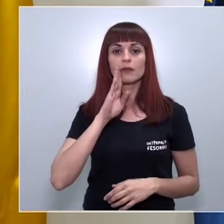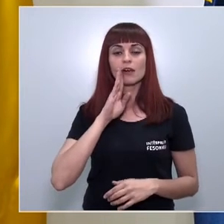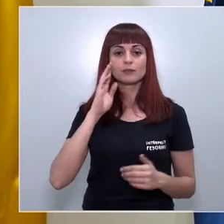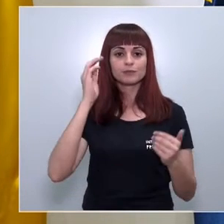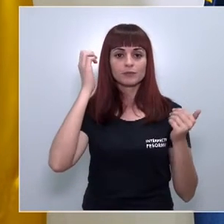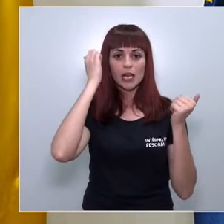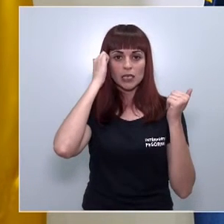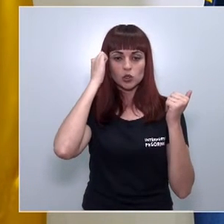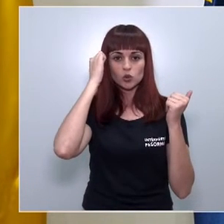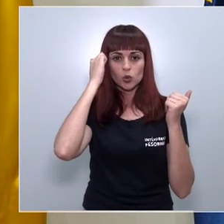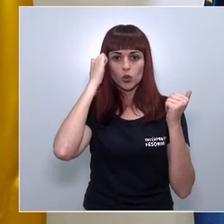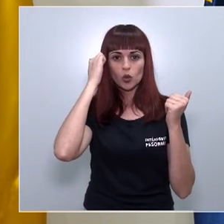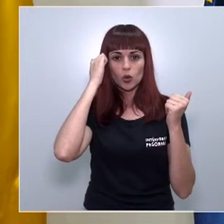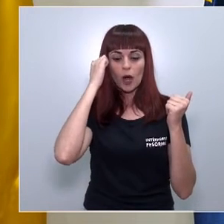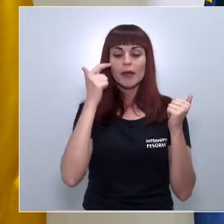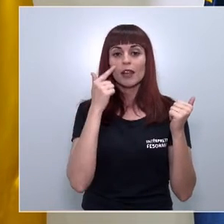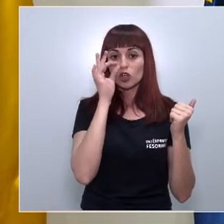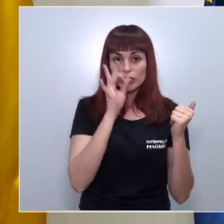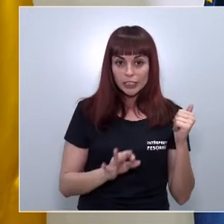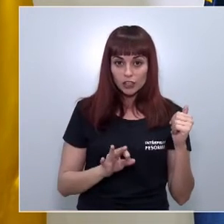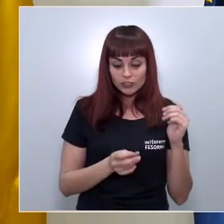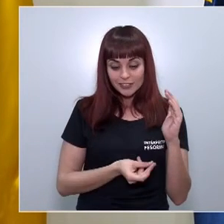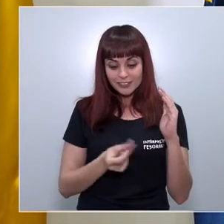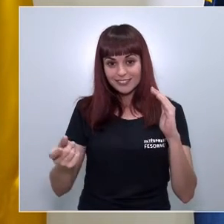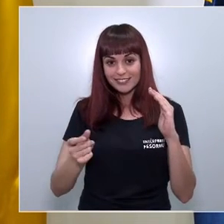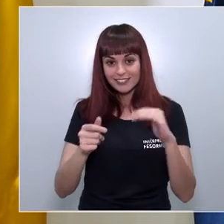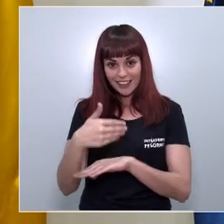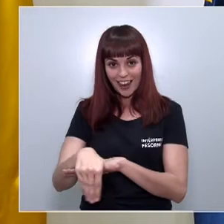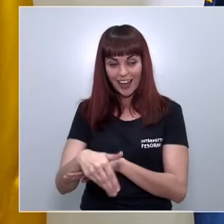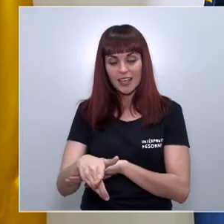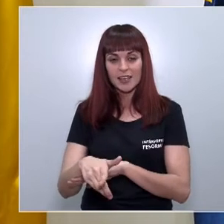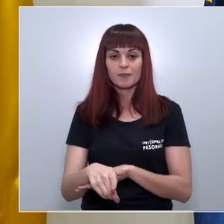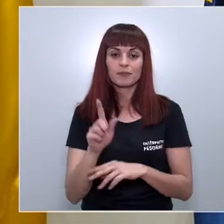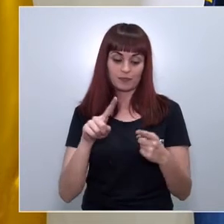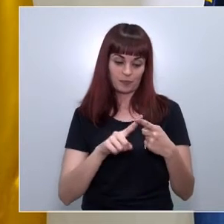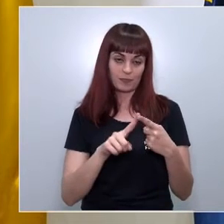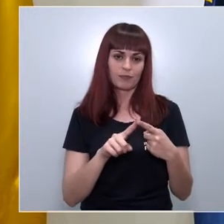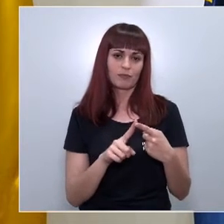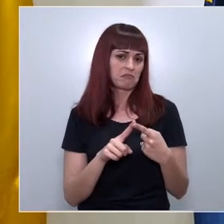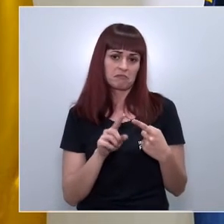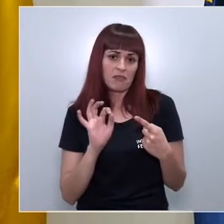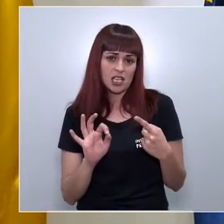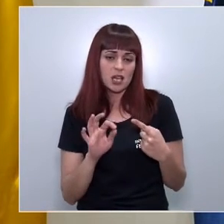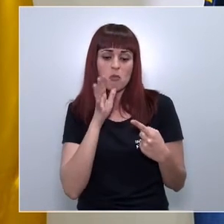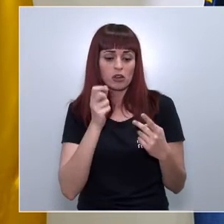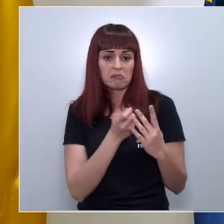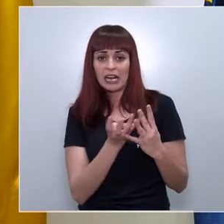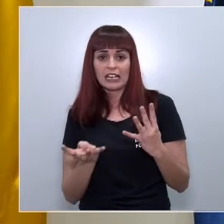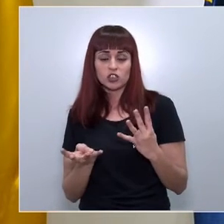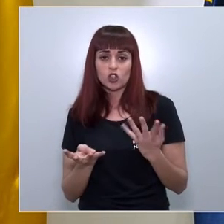la salida de los niños fue uno de los temas que hay y otro tema bueno prácticamente ese porque el resto